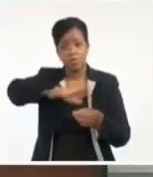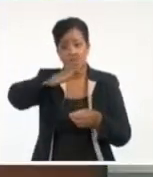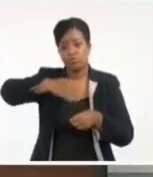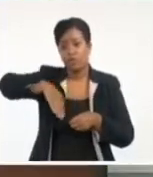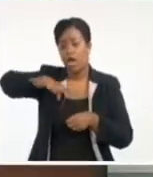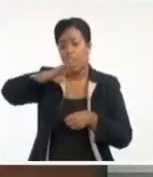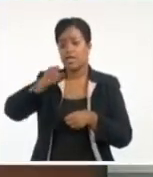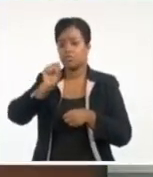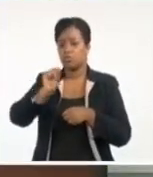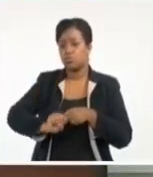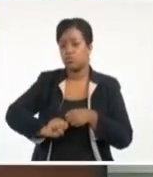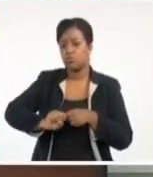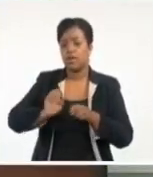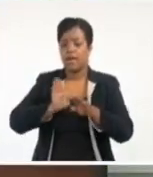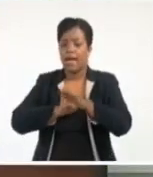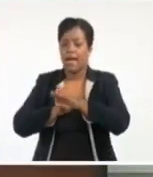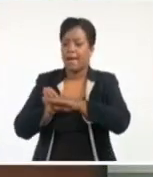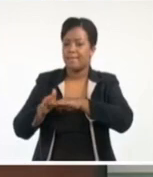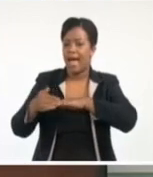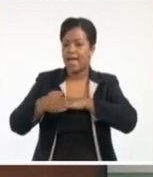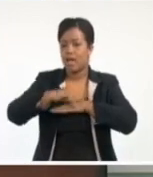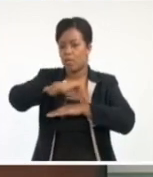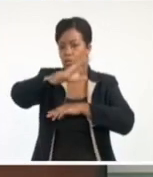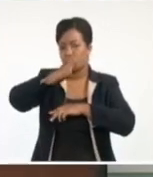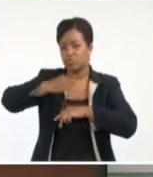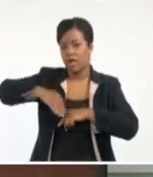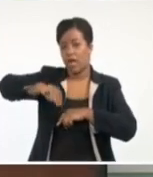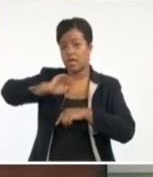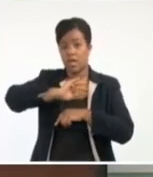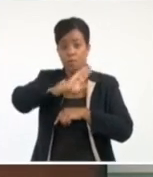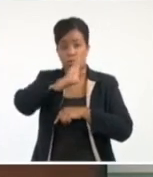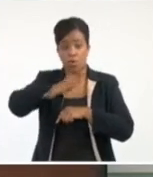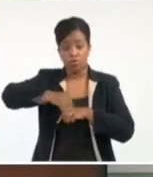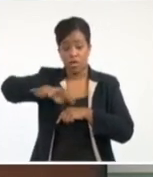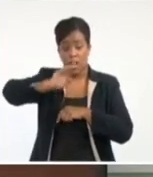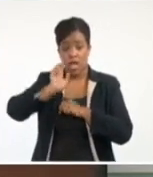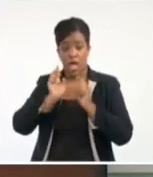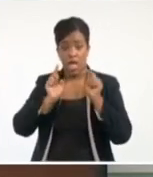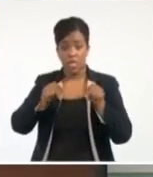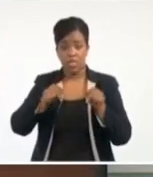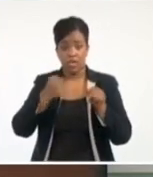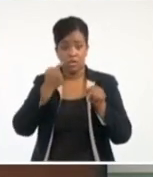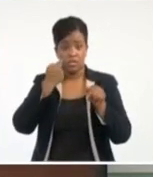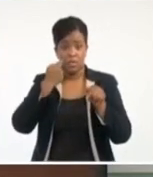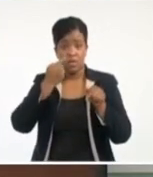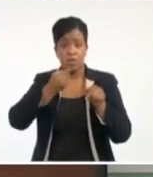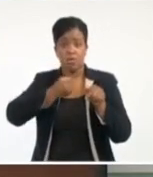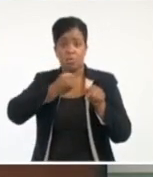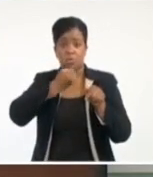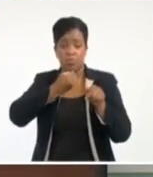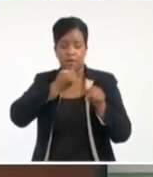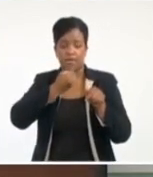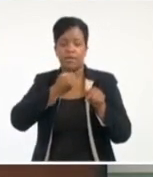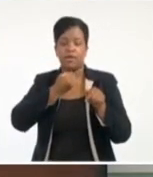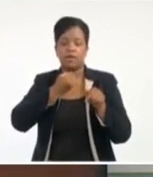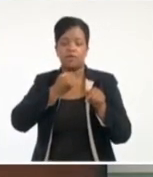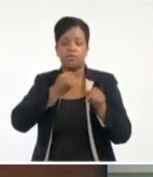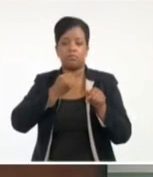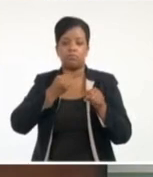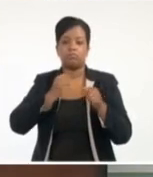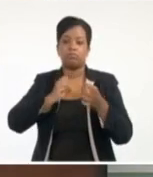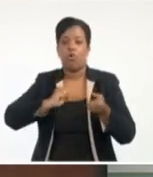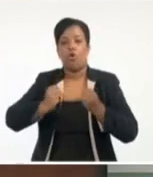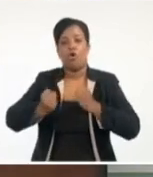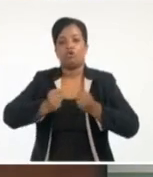Jamaica. Y ese es un factor que hace que simplemente puede prevenir su desarrollo